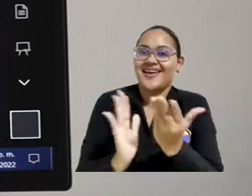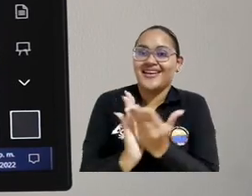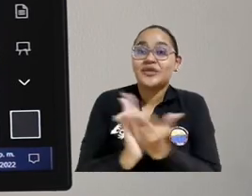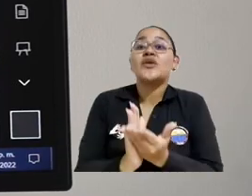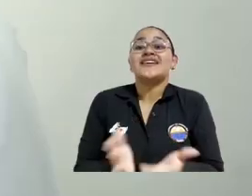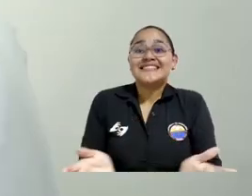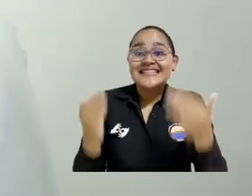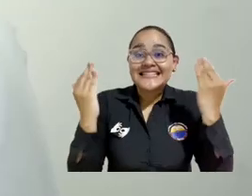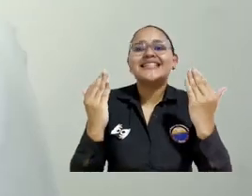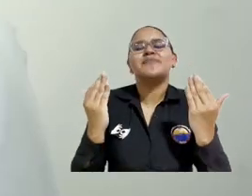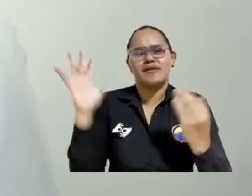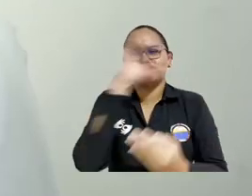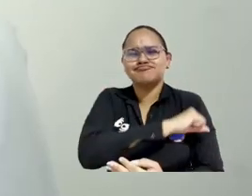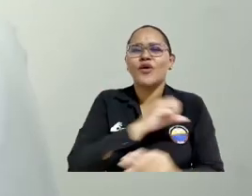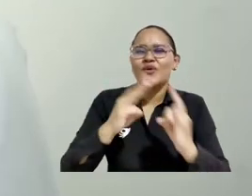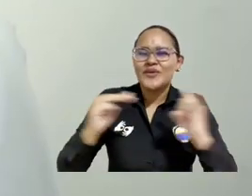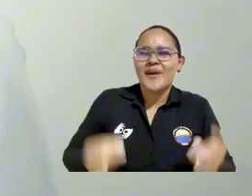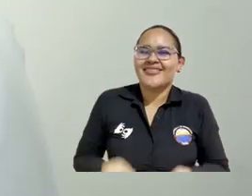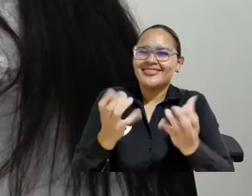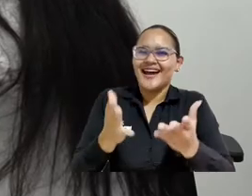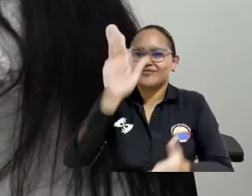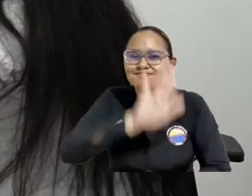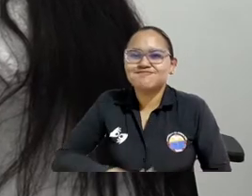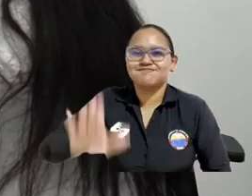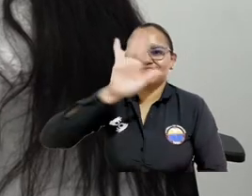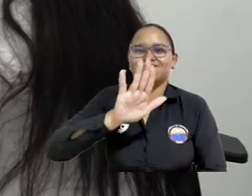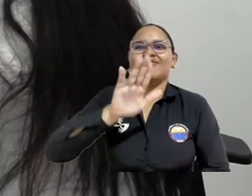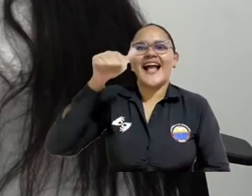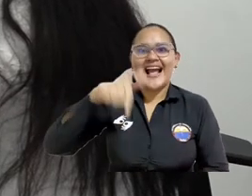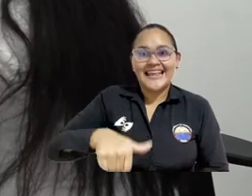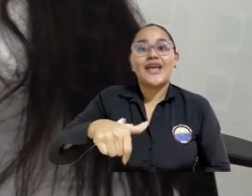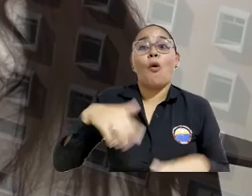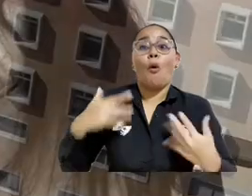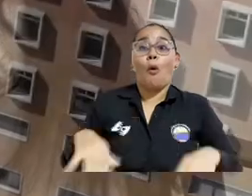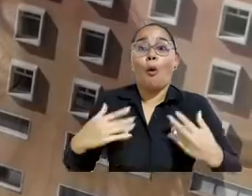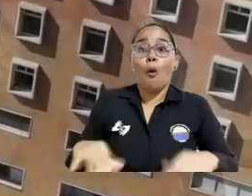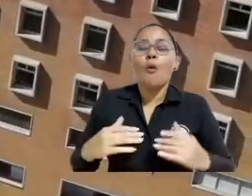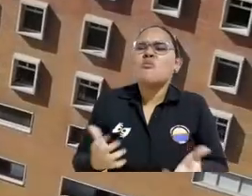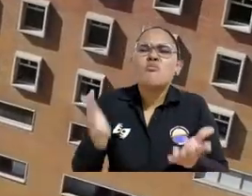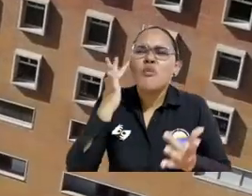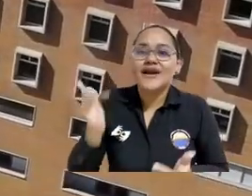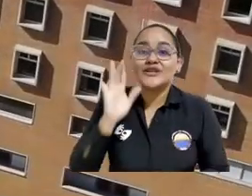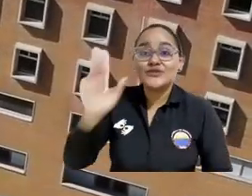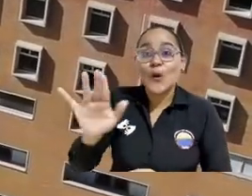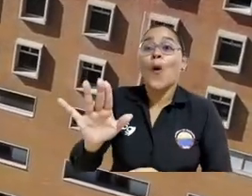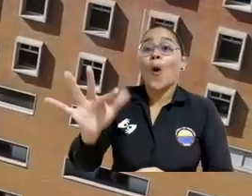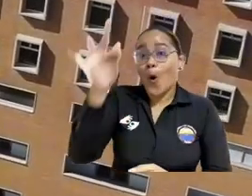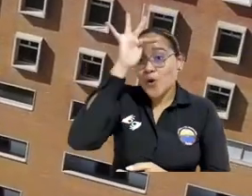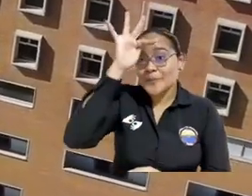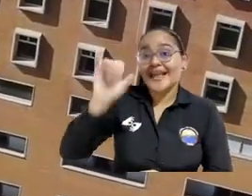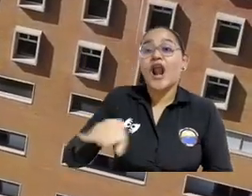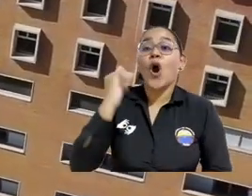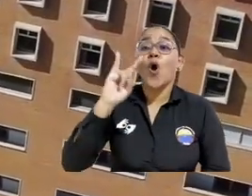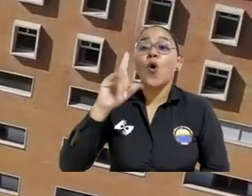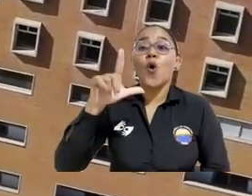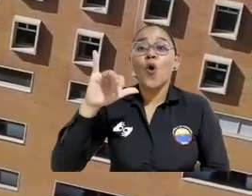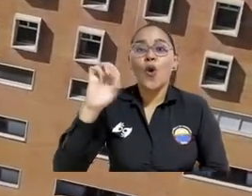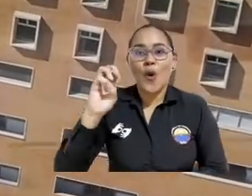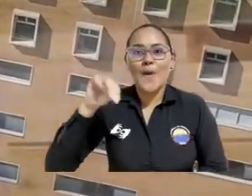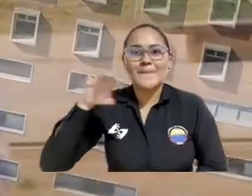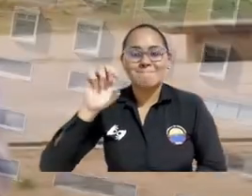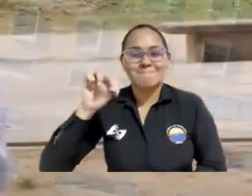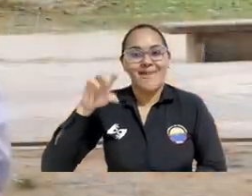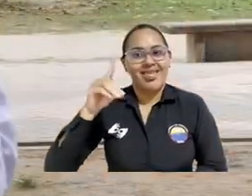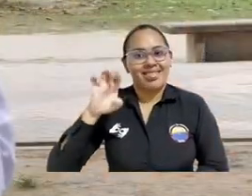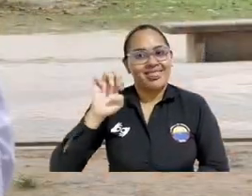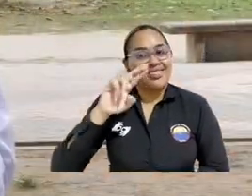Además, destaca el aporte de la Alma Mater al departamento, pues permitirá que la asistencia del Hospital Julio Méndez Barreneche sea de alto